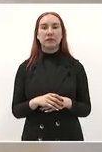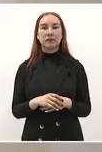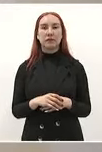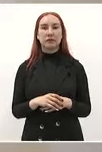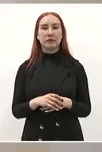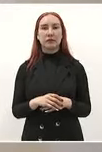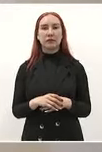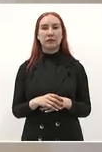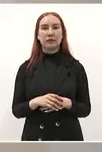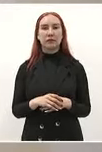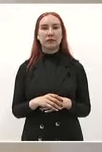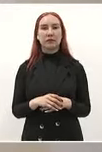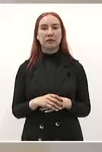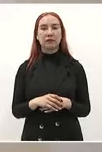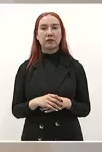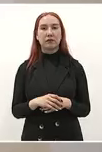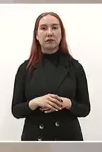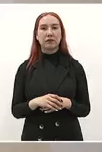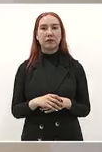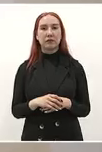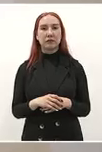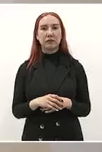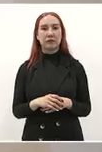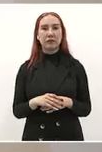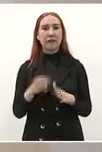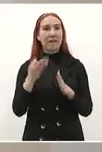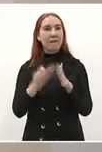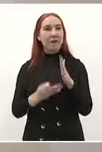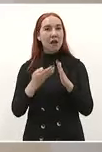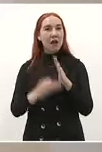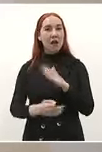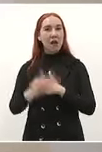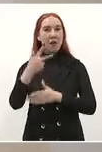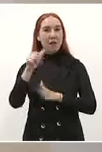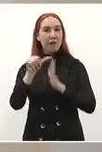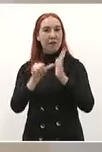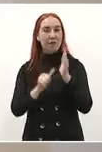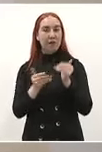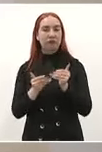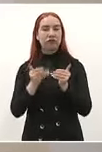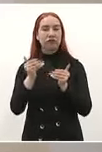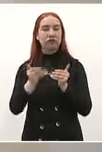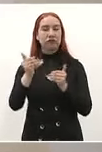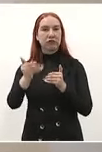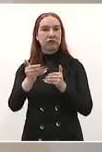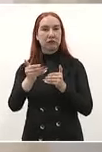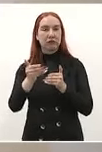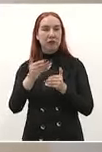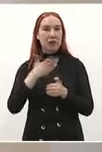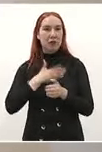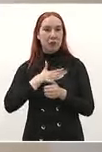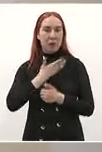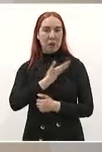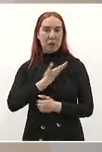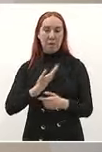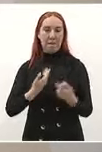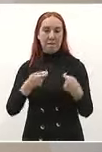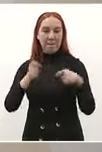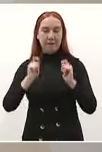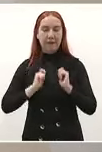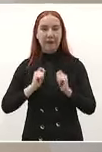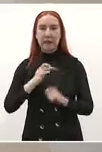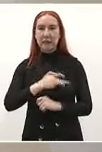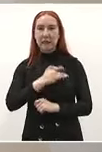me faltan ocho meses y mi preocupación era no